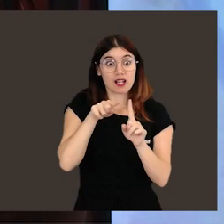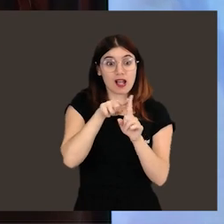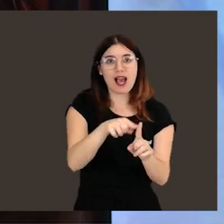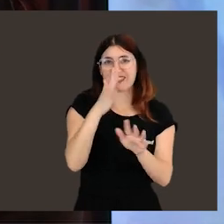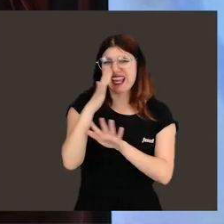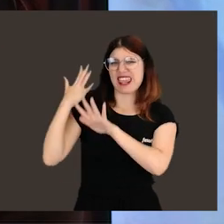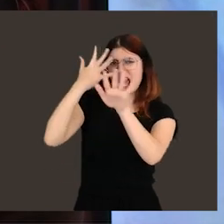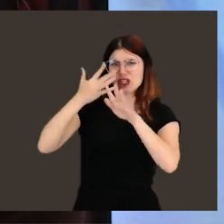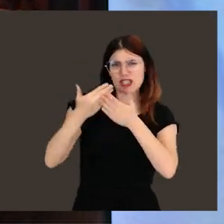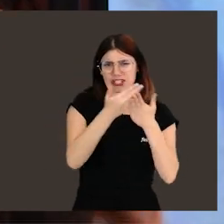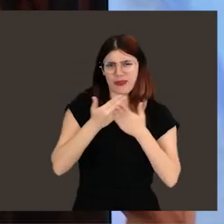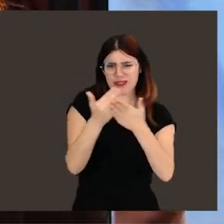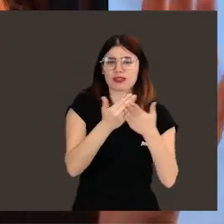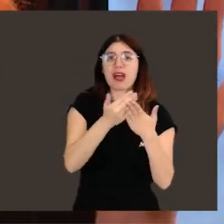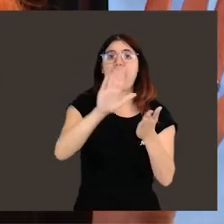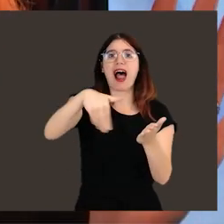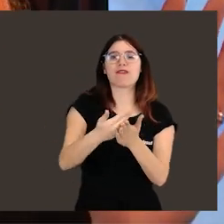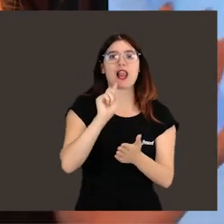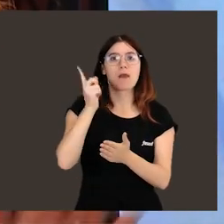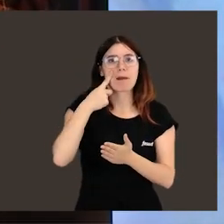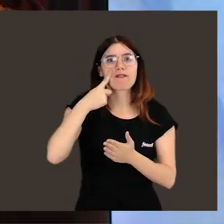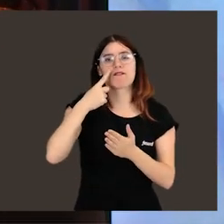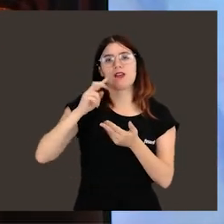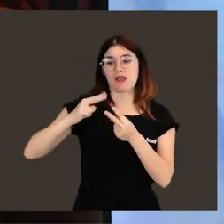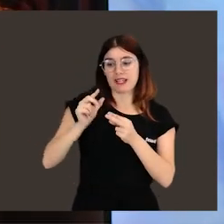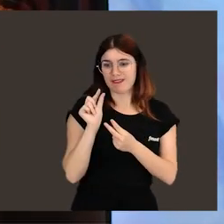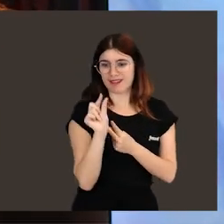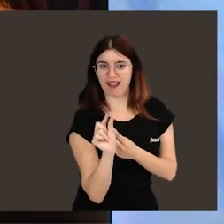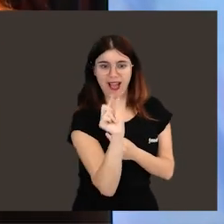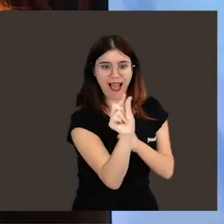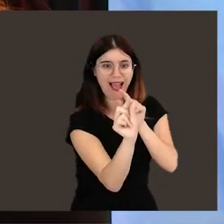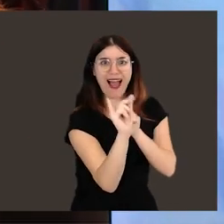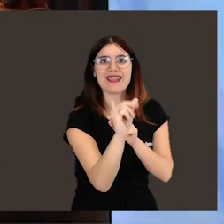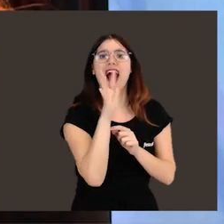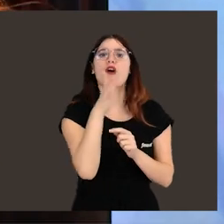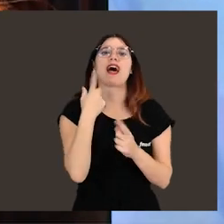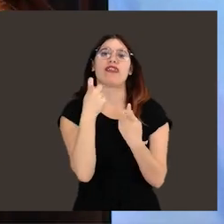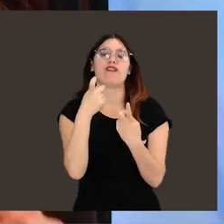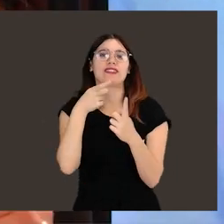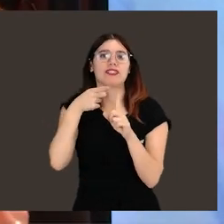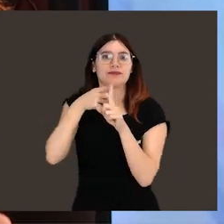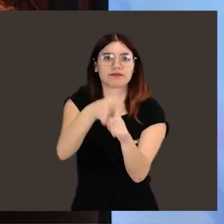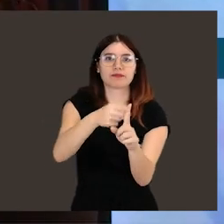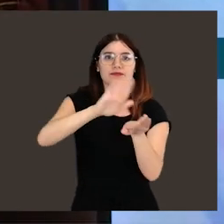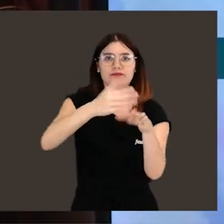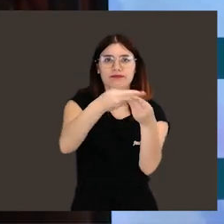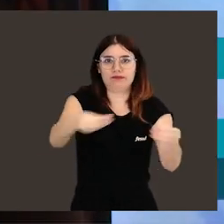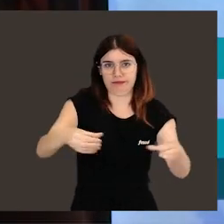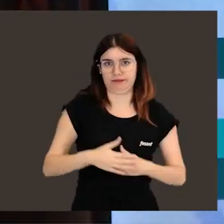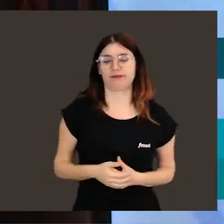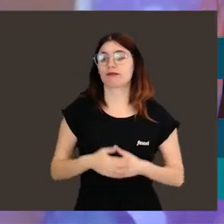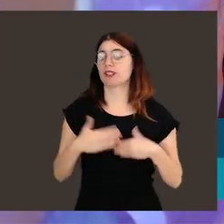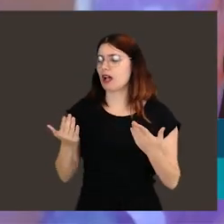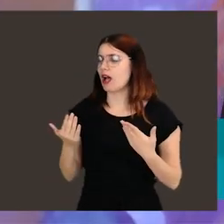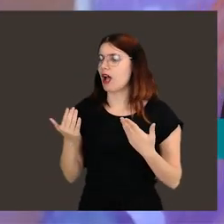Hemos encontrado la diana después de más de 10 años de estudio en el laboratorio del doctor Mariano Barbacid y ahora queremos, digamos, la flecha que dé